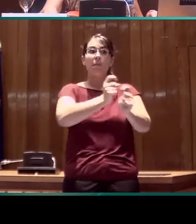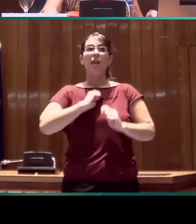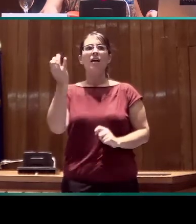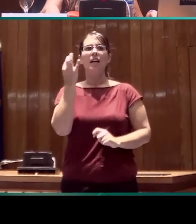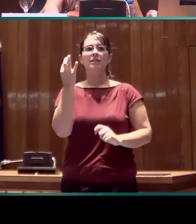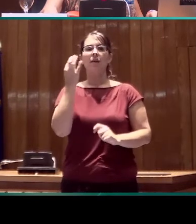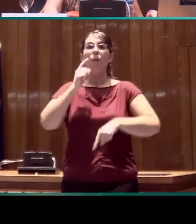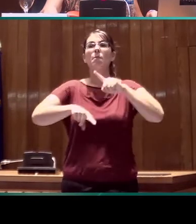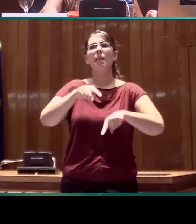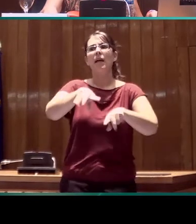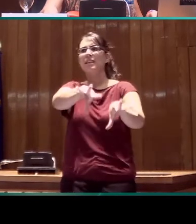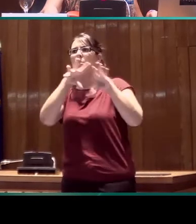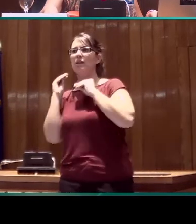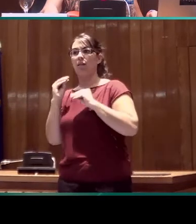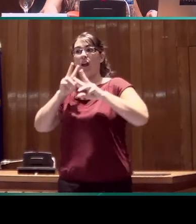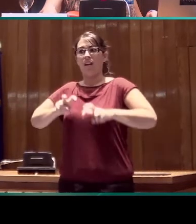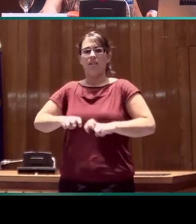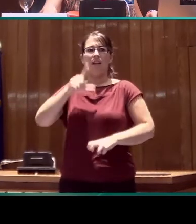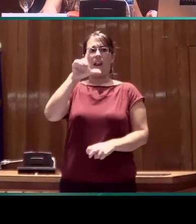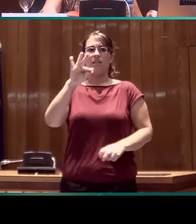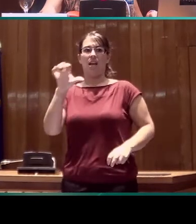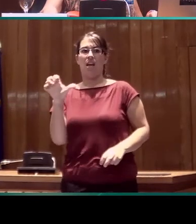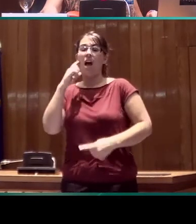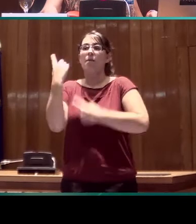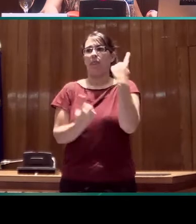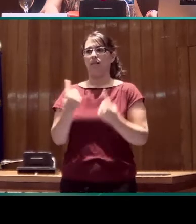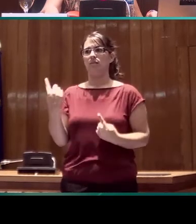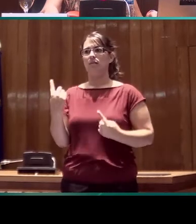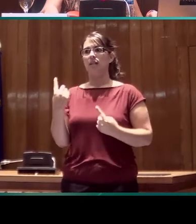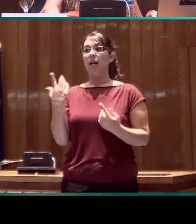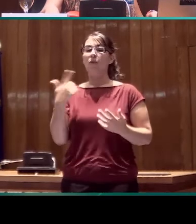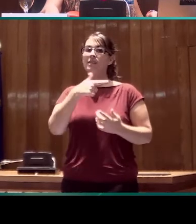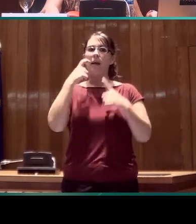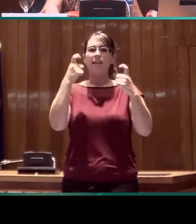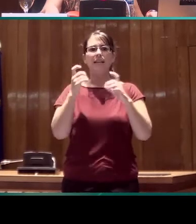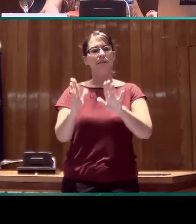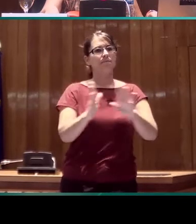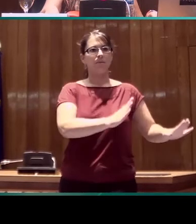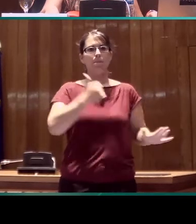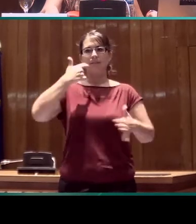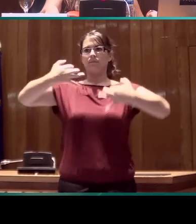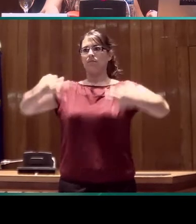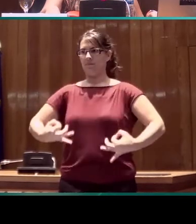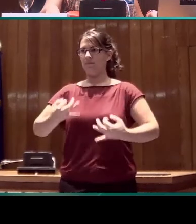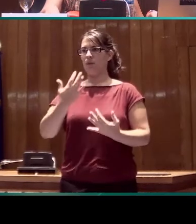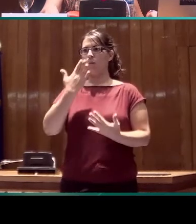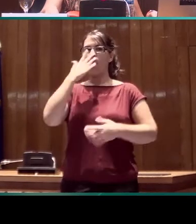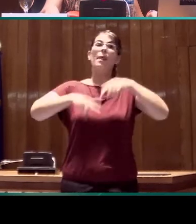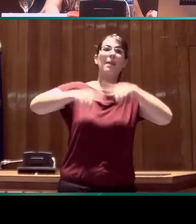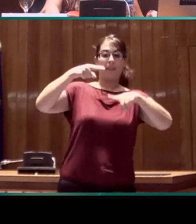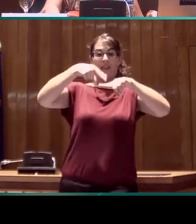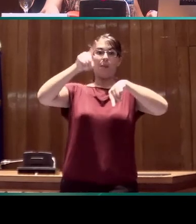interpretación en el análisis de la LSE y hay que tratar de oír un poquito de esto. Bien, una